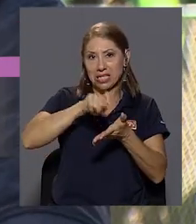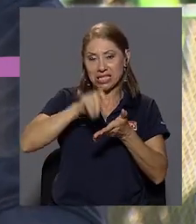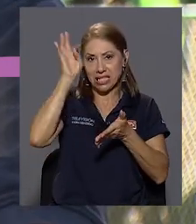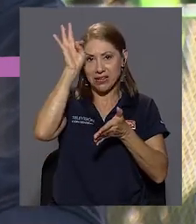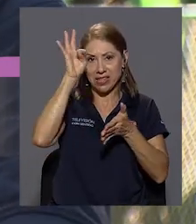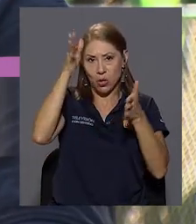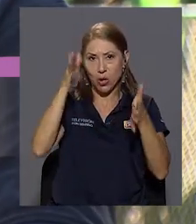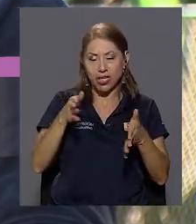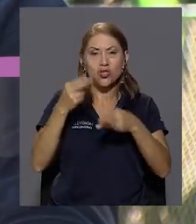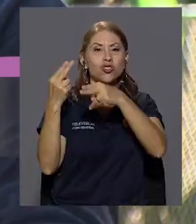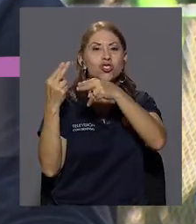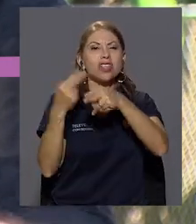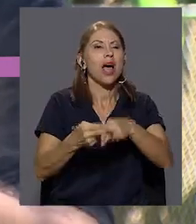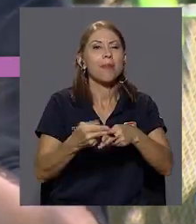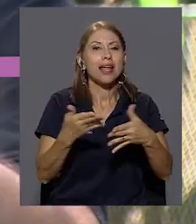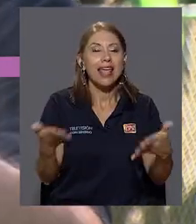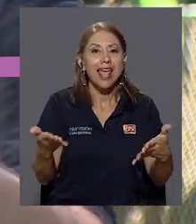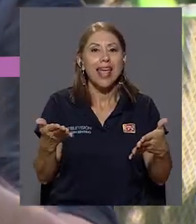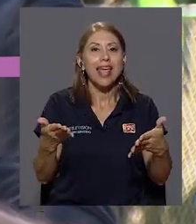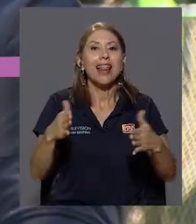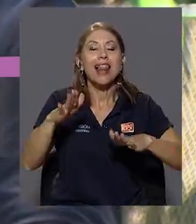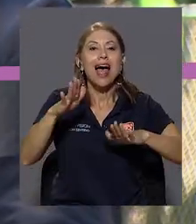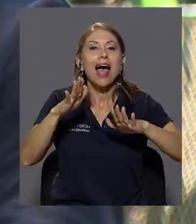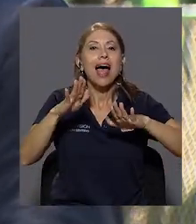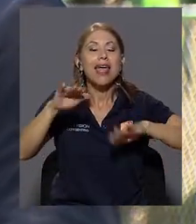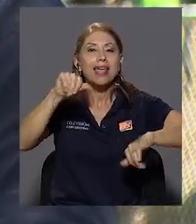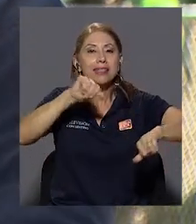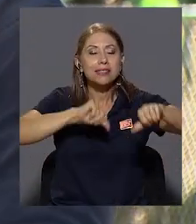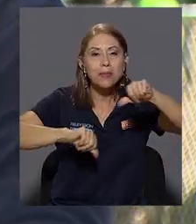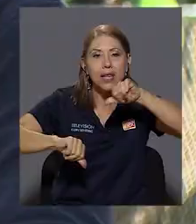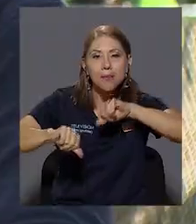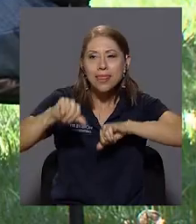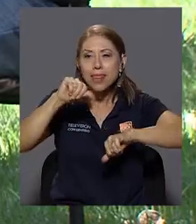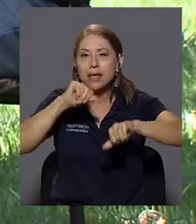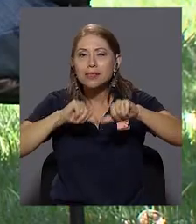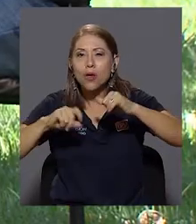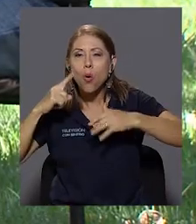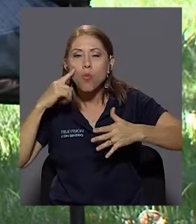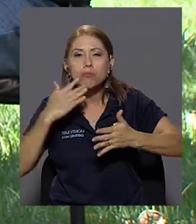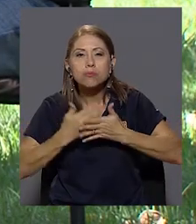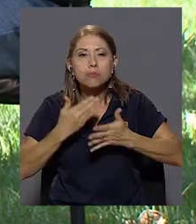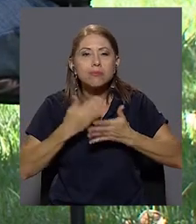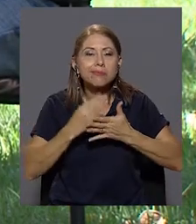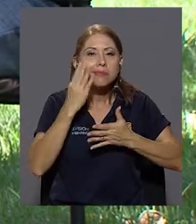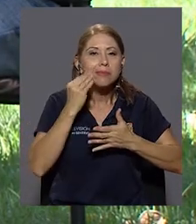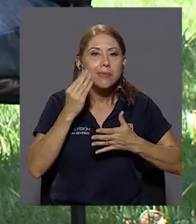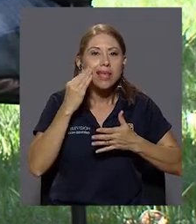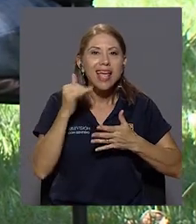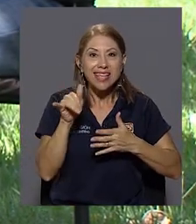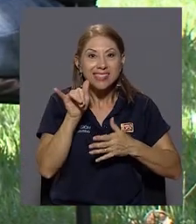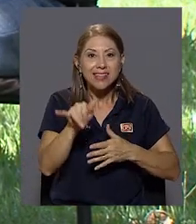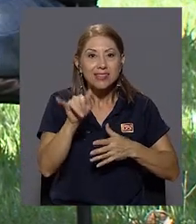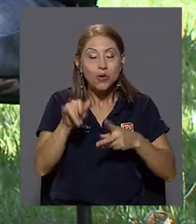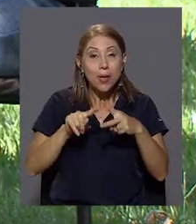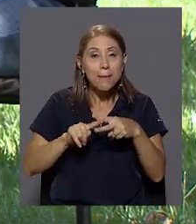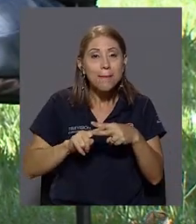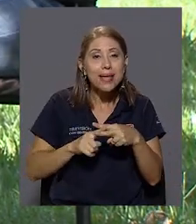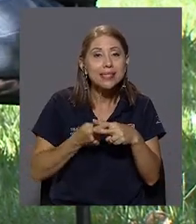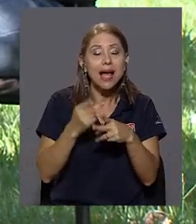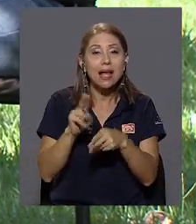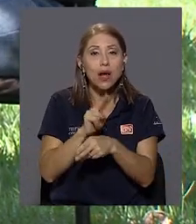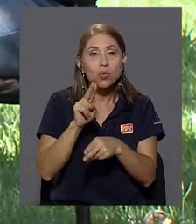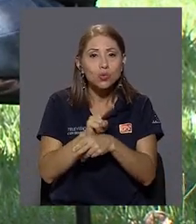teóricos a nivel de adicción, la parte de experimentación, ¿verdad? Es eso, ¿verdad? Es un empezar